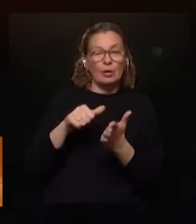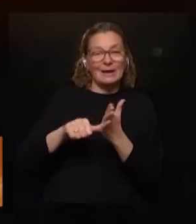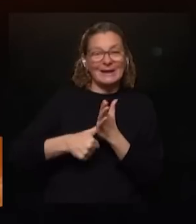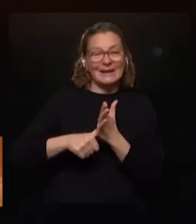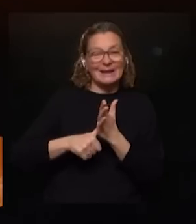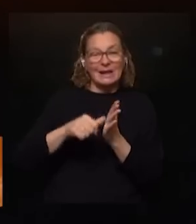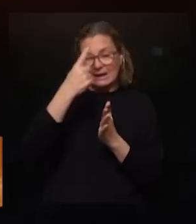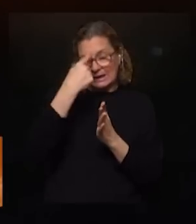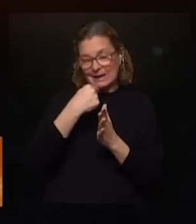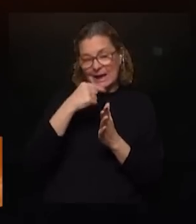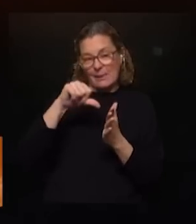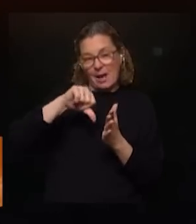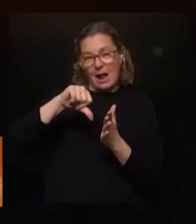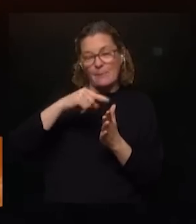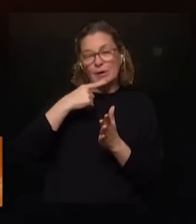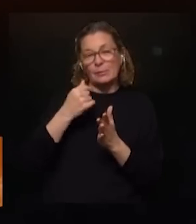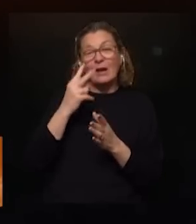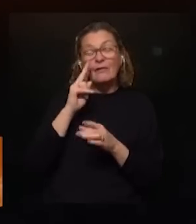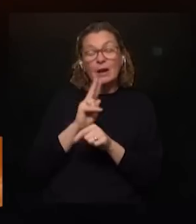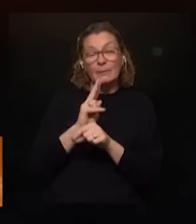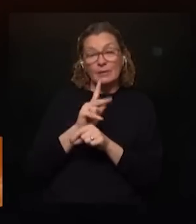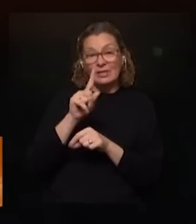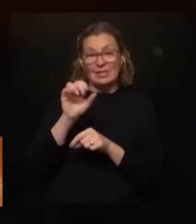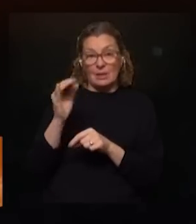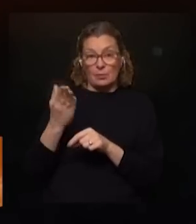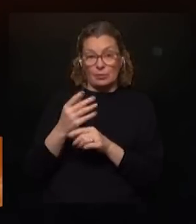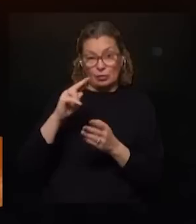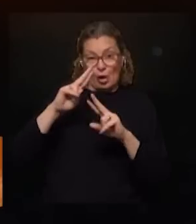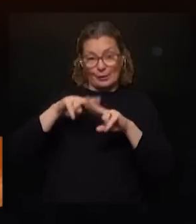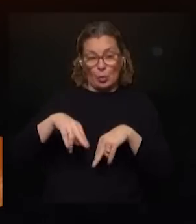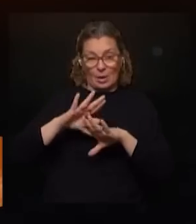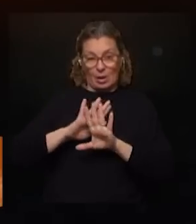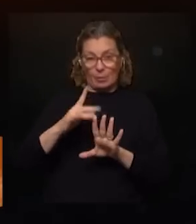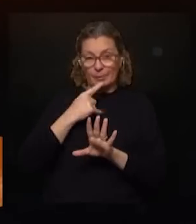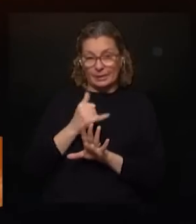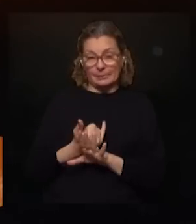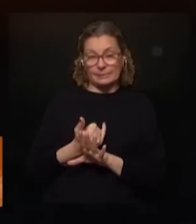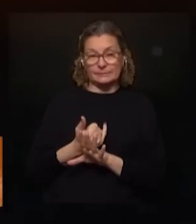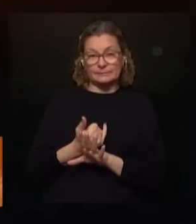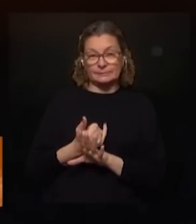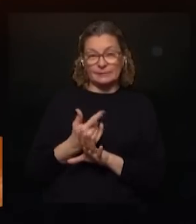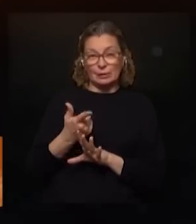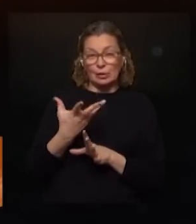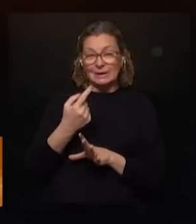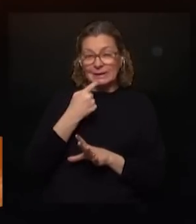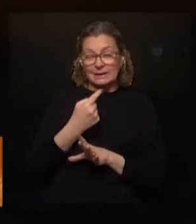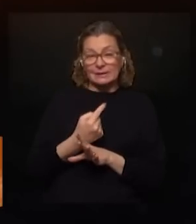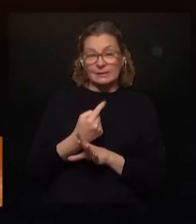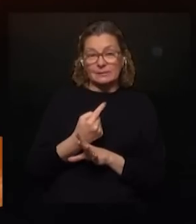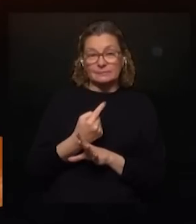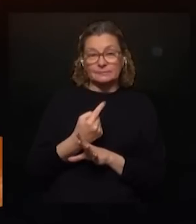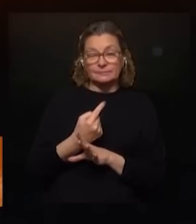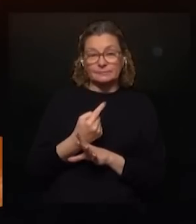erróneas hay que prever por lo menos un 10% de anulaciones esto equivale a